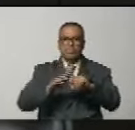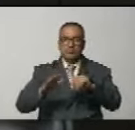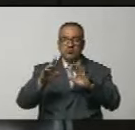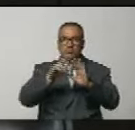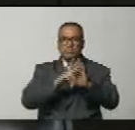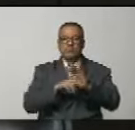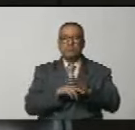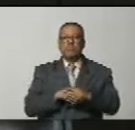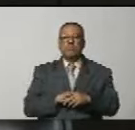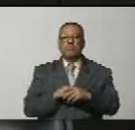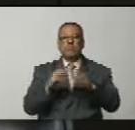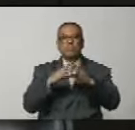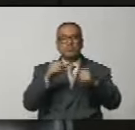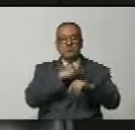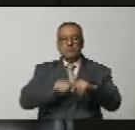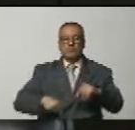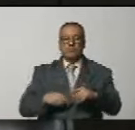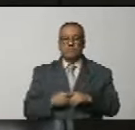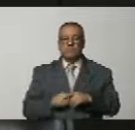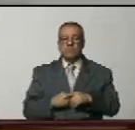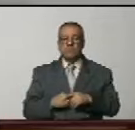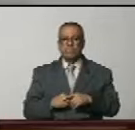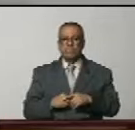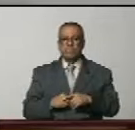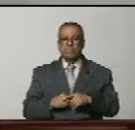bolivariana de venezuela es todo señor presidente